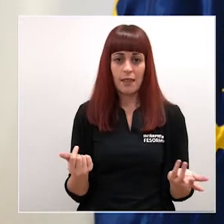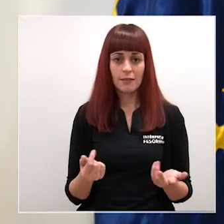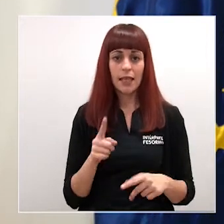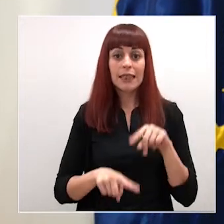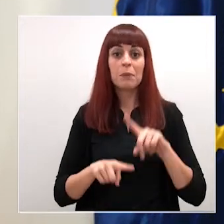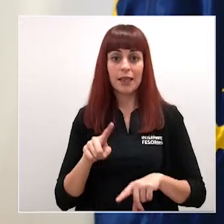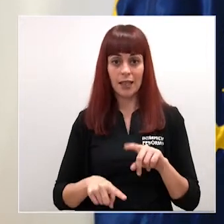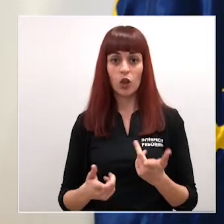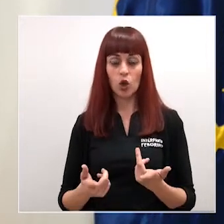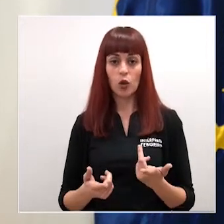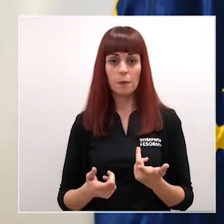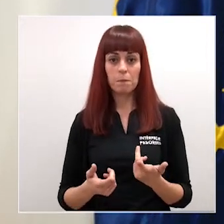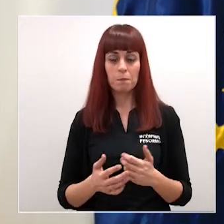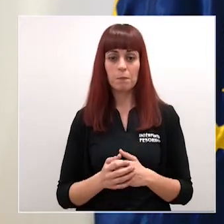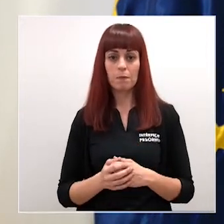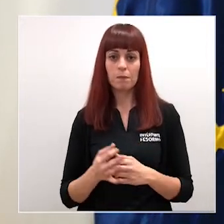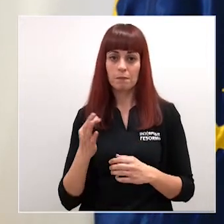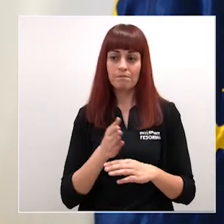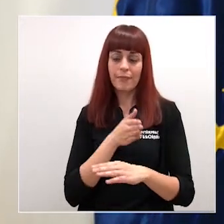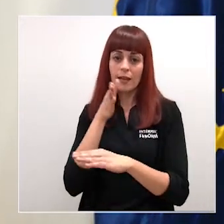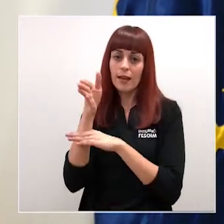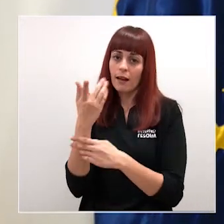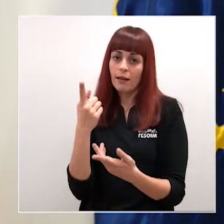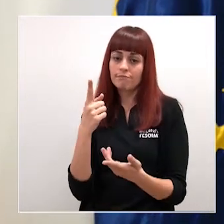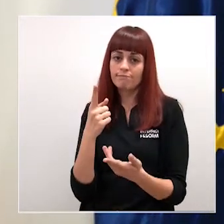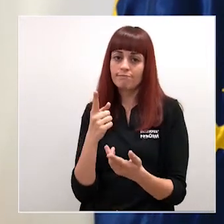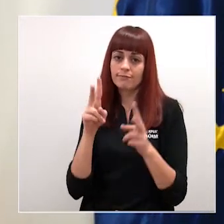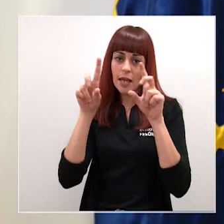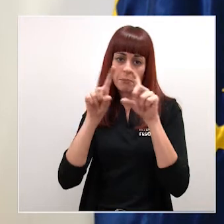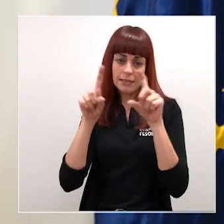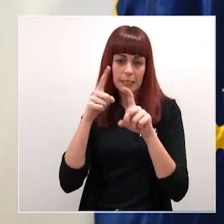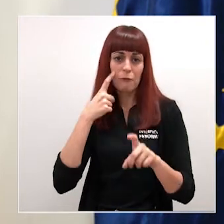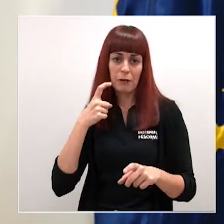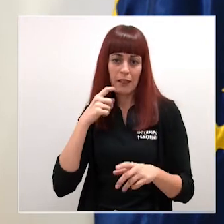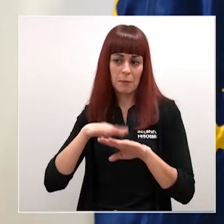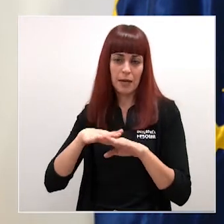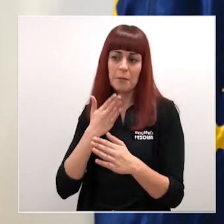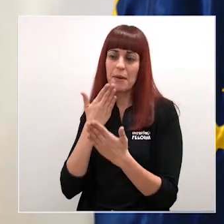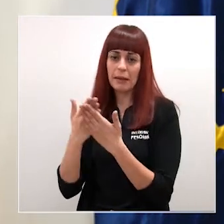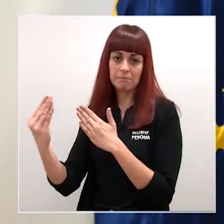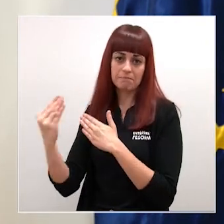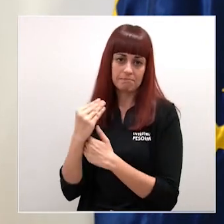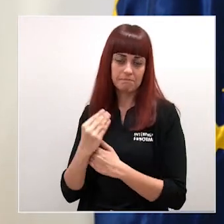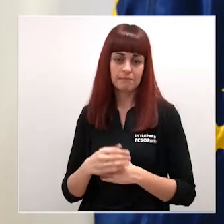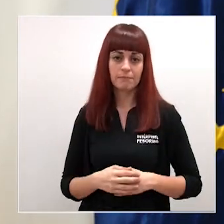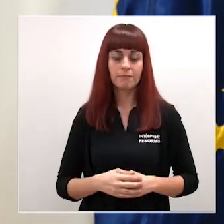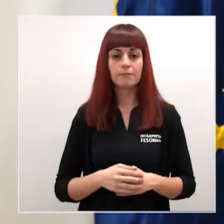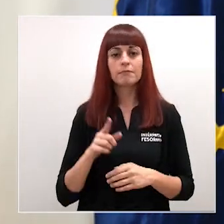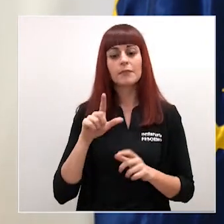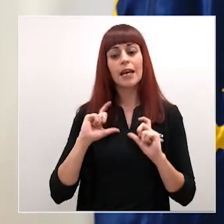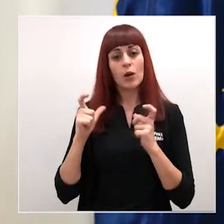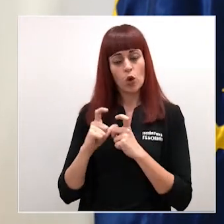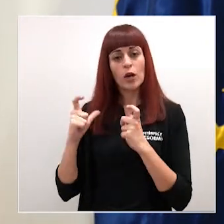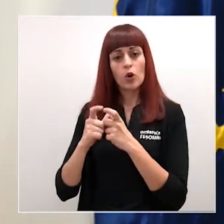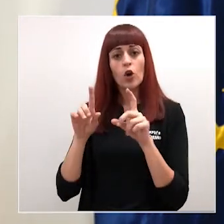en muchas ocasiones de acudir a entidades financieras por este motivo desde hace unas semanas hemos mantenido numerosas reuniones con entidades bancarias de nuestra